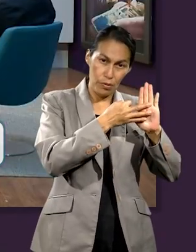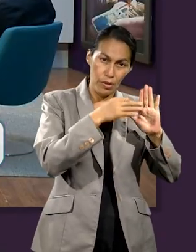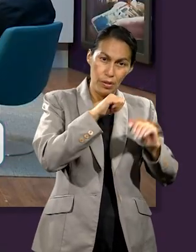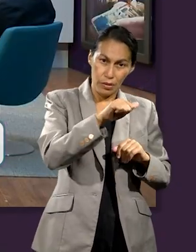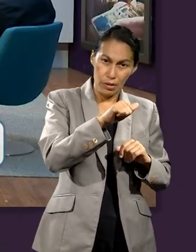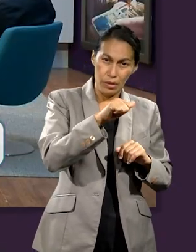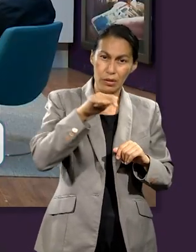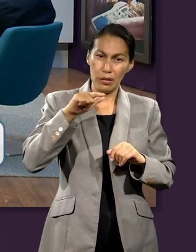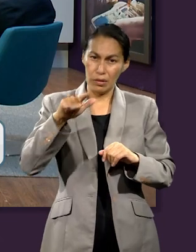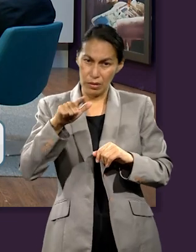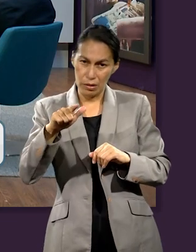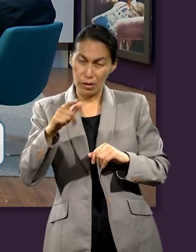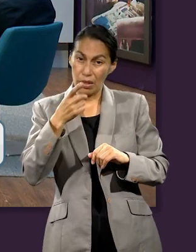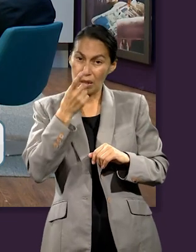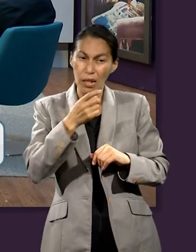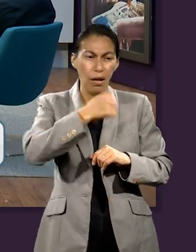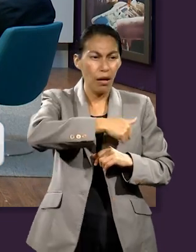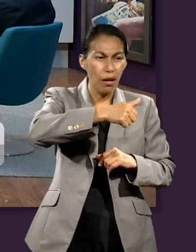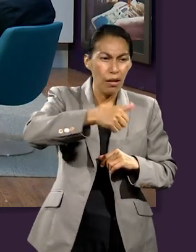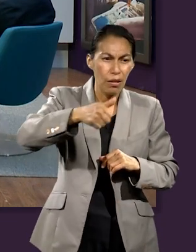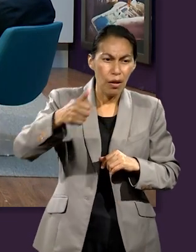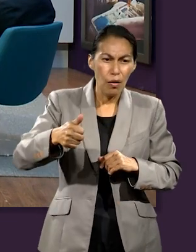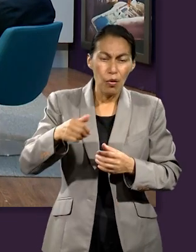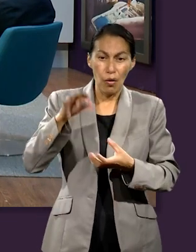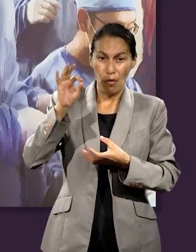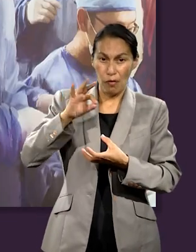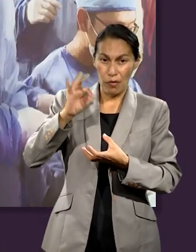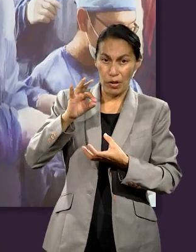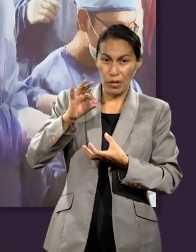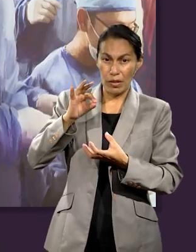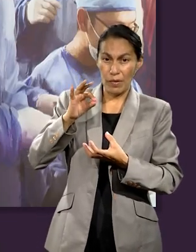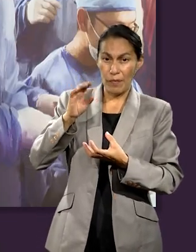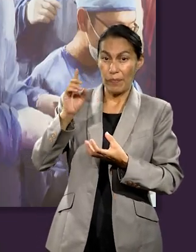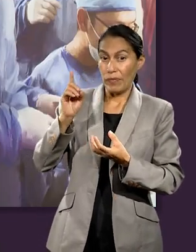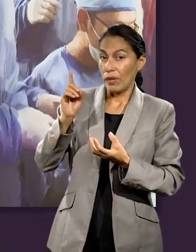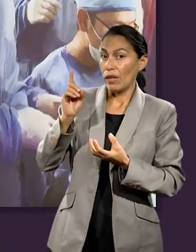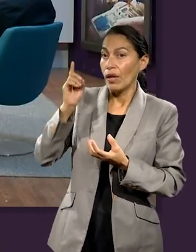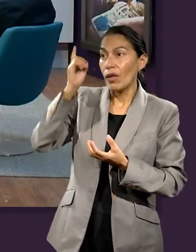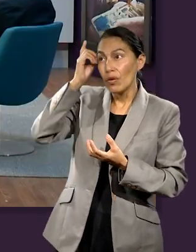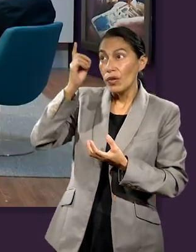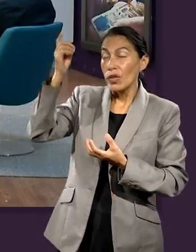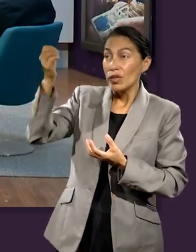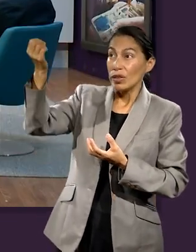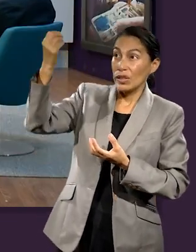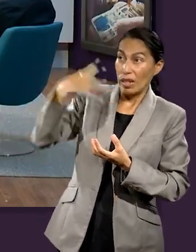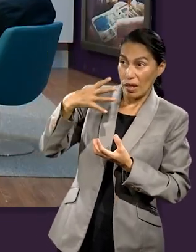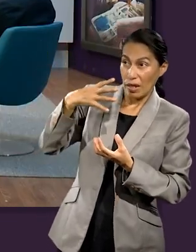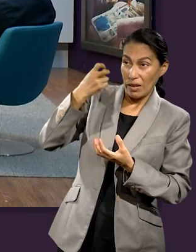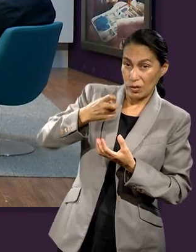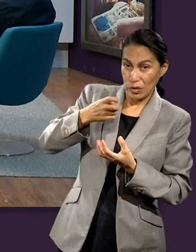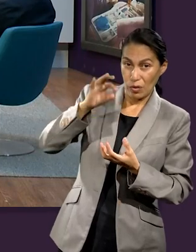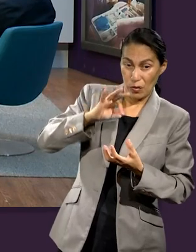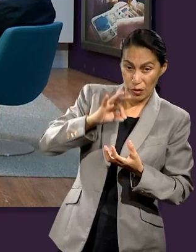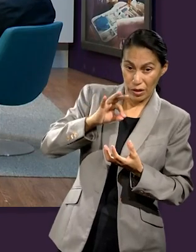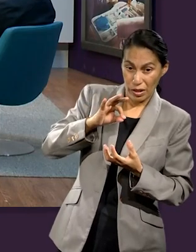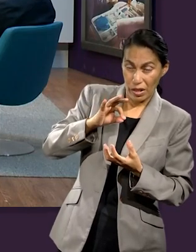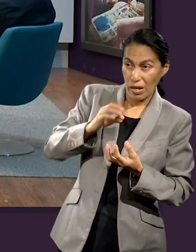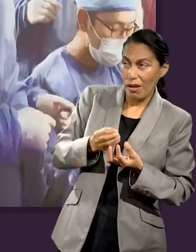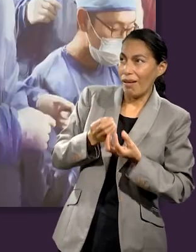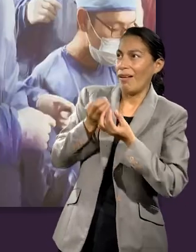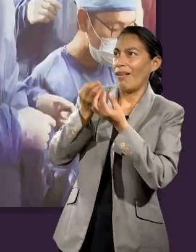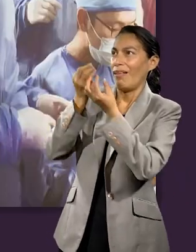conforme a la bendición que Jehová, tu Dios, te hubiera dado. Cada uno da conforme a la bendición que ha recibido.